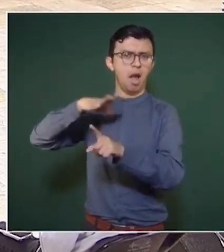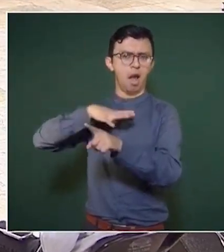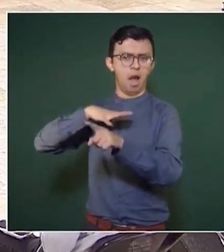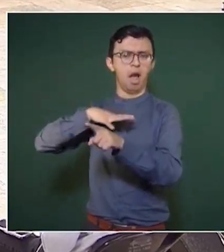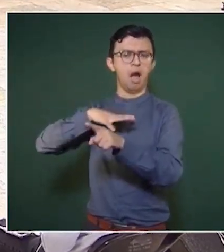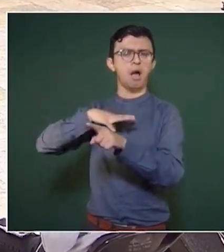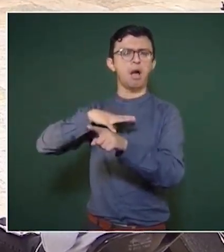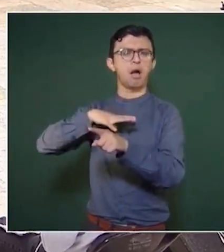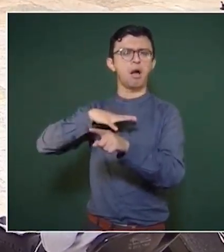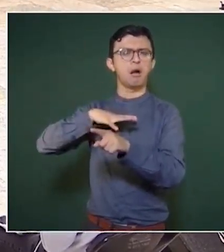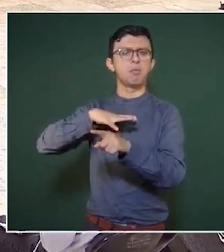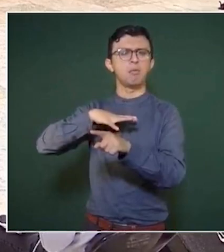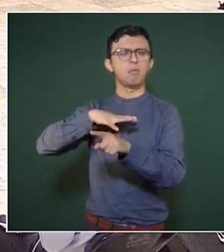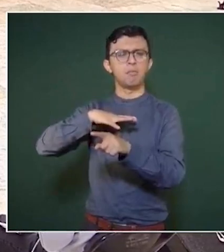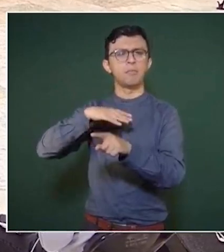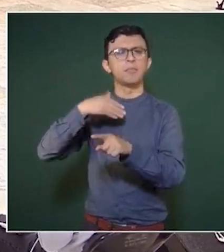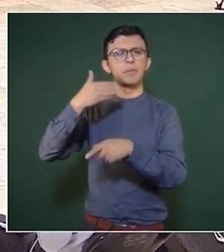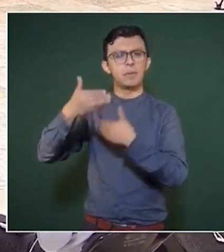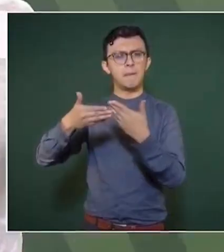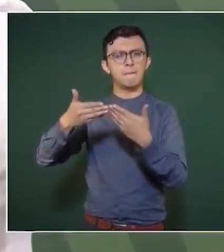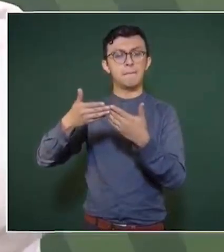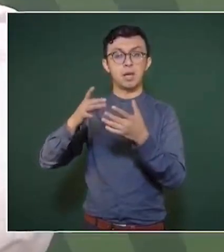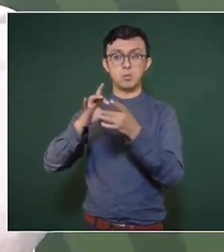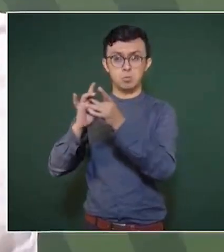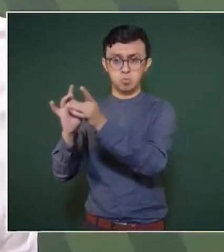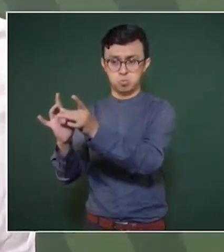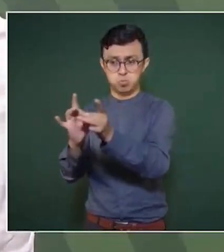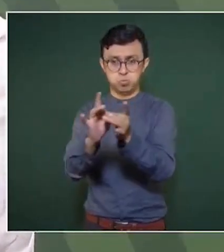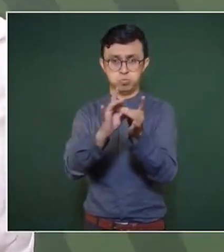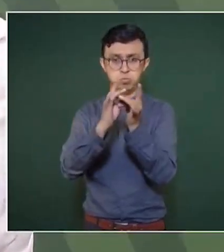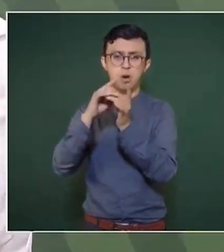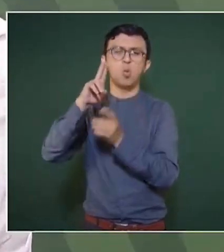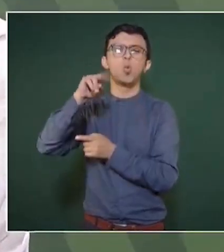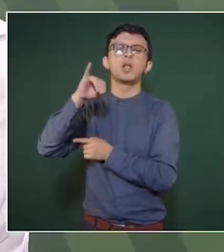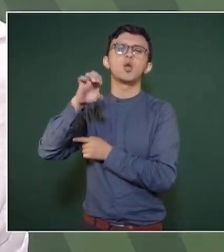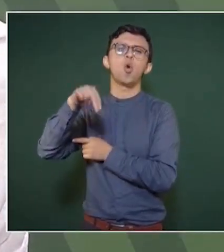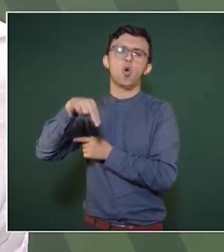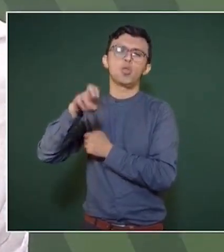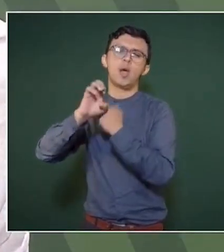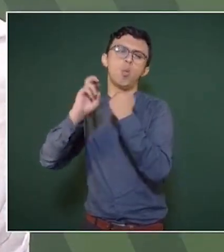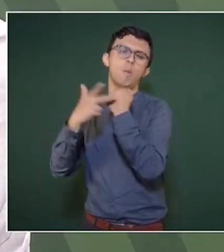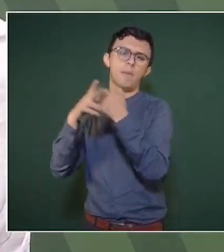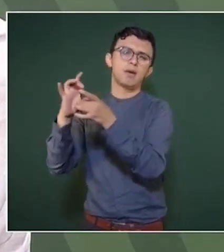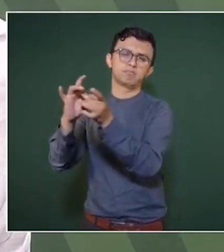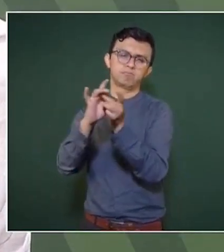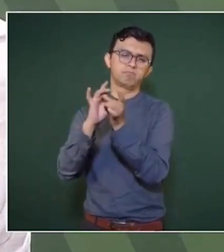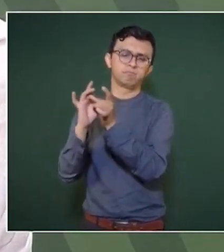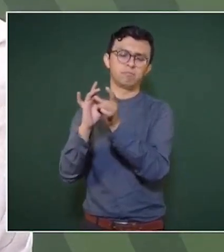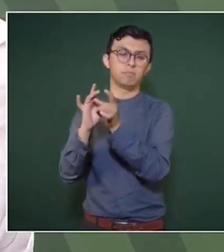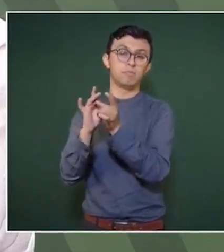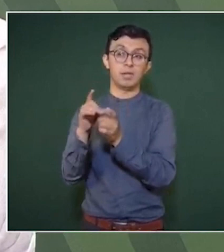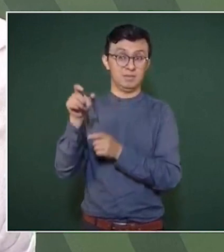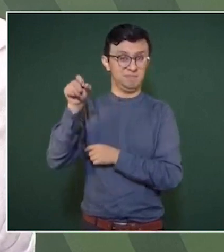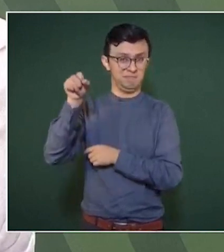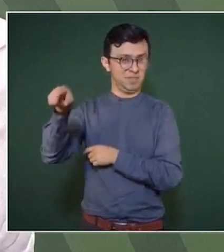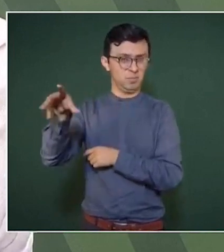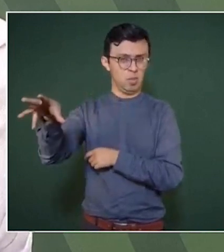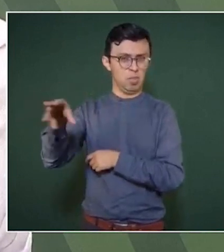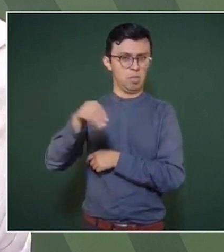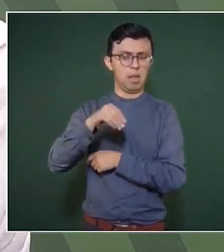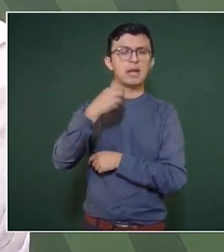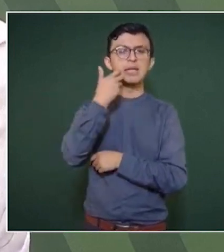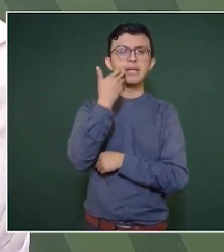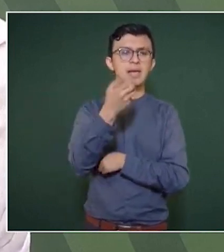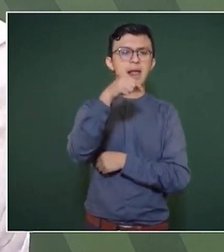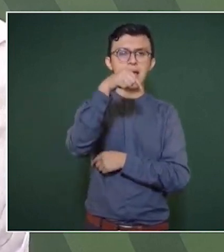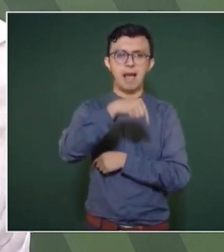convirtió en la Unión Europea, así es lo que estamos